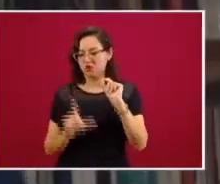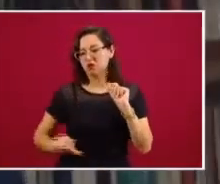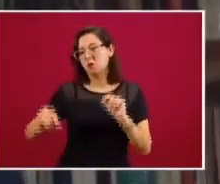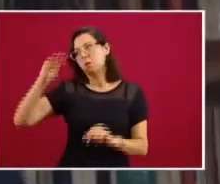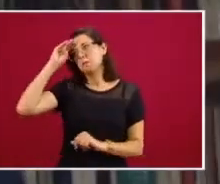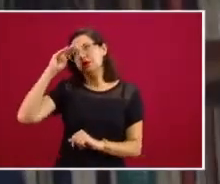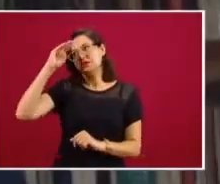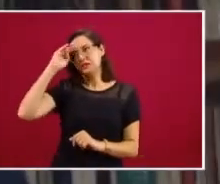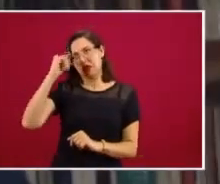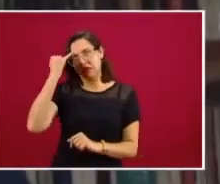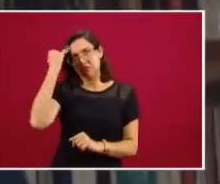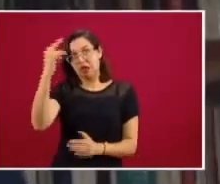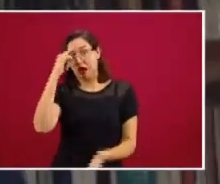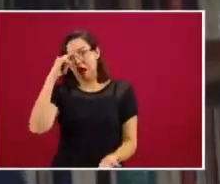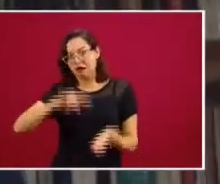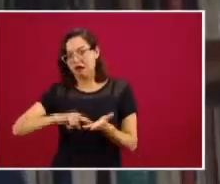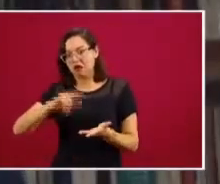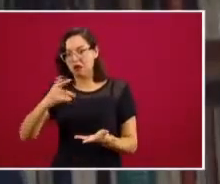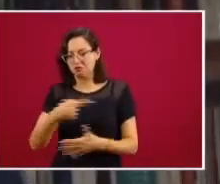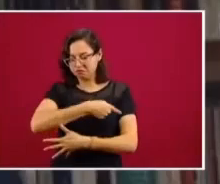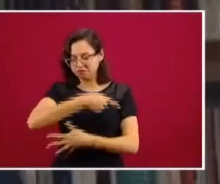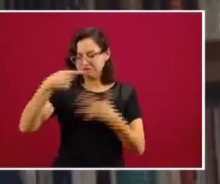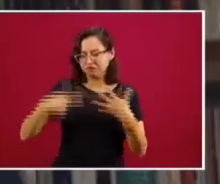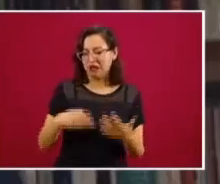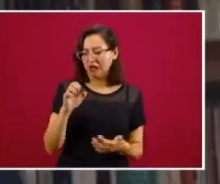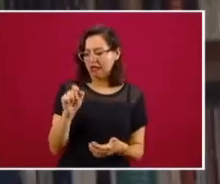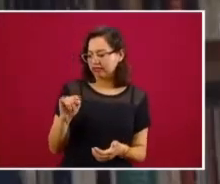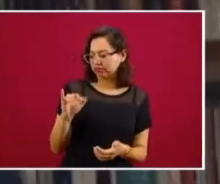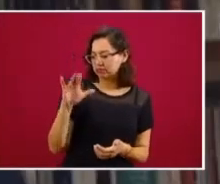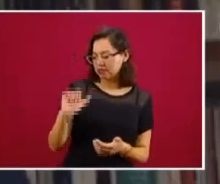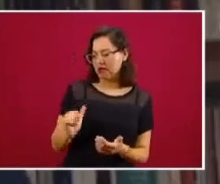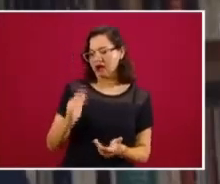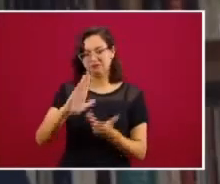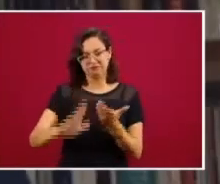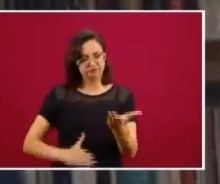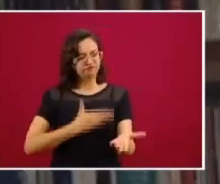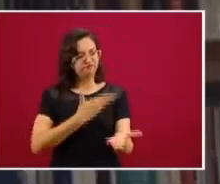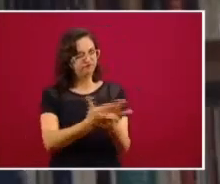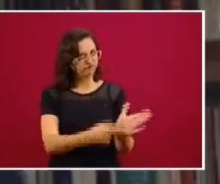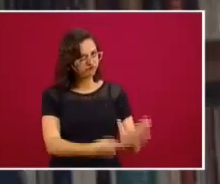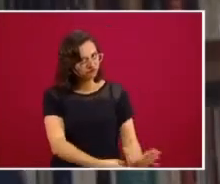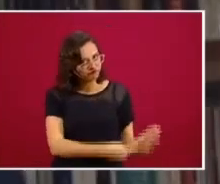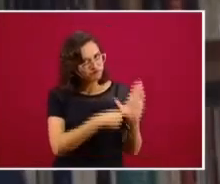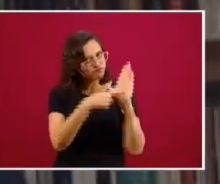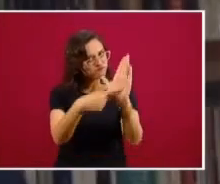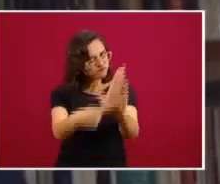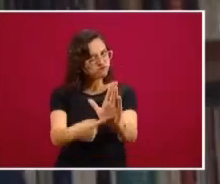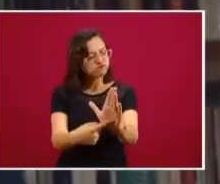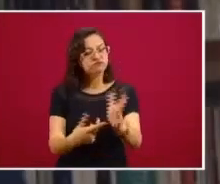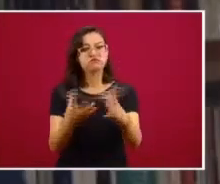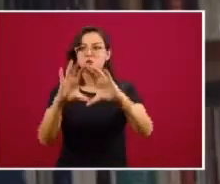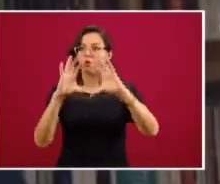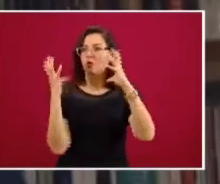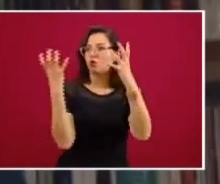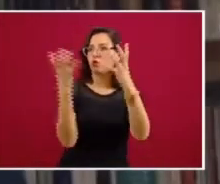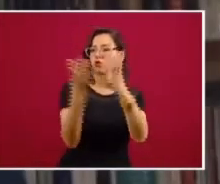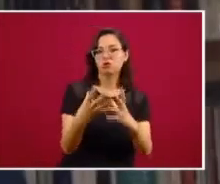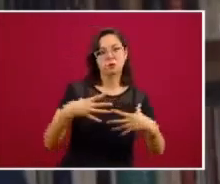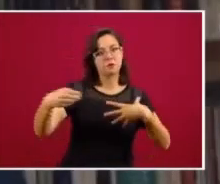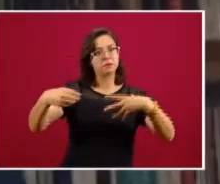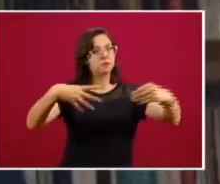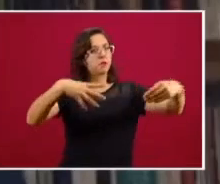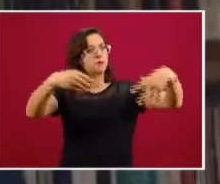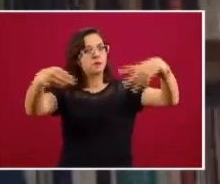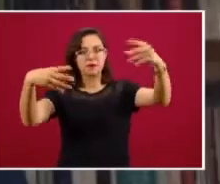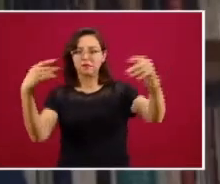en esto creemos, estos son los principios éticos que nos mueven, y esto es lo que queremos compartir con ustedes y